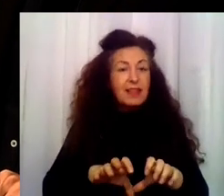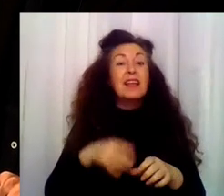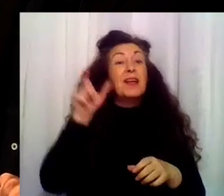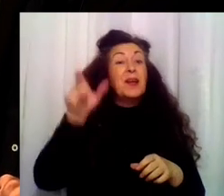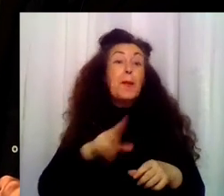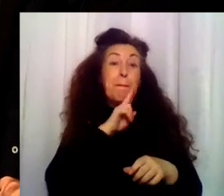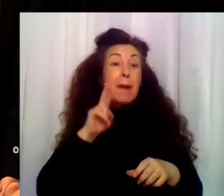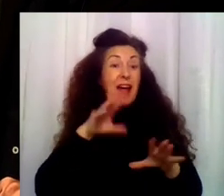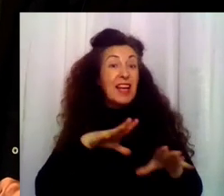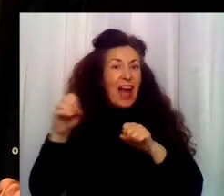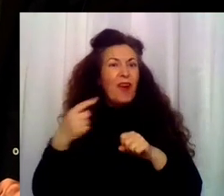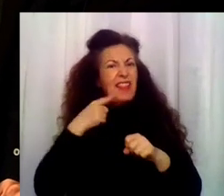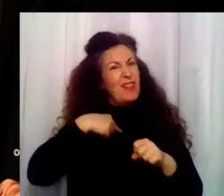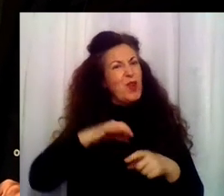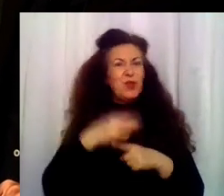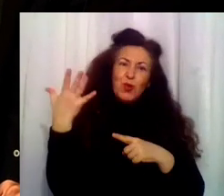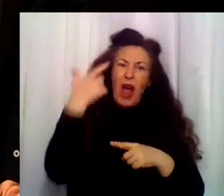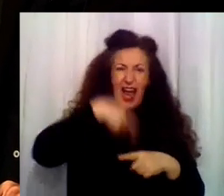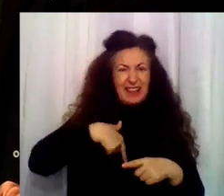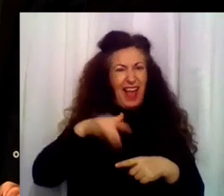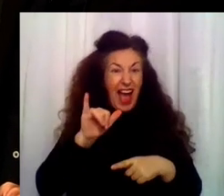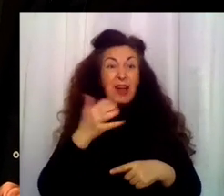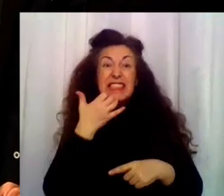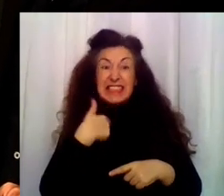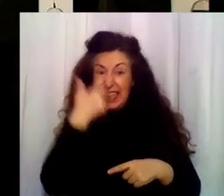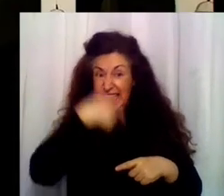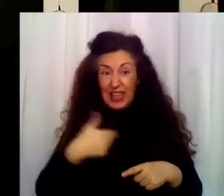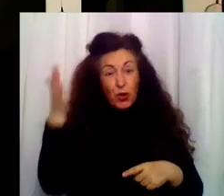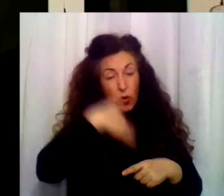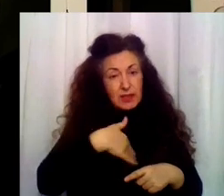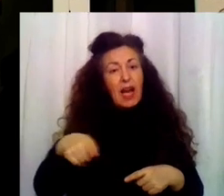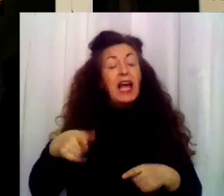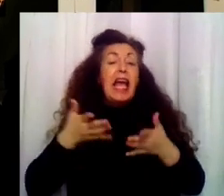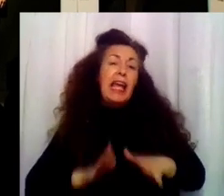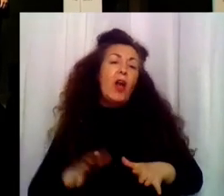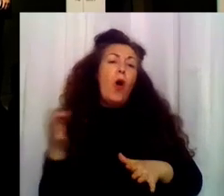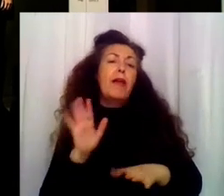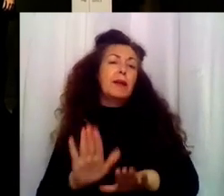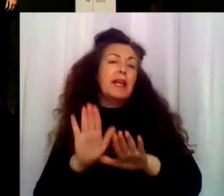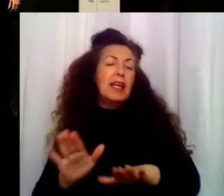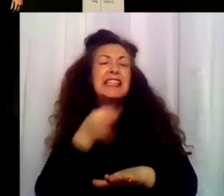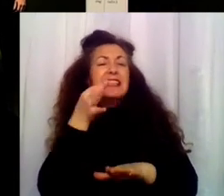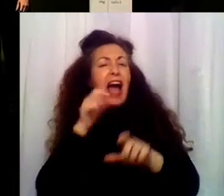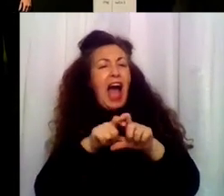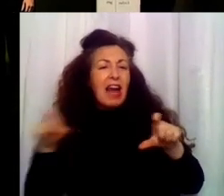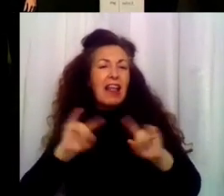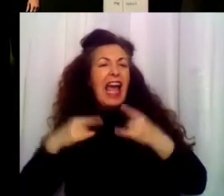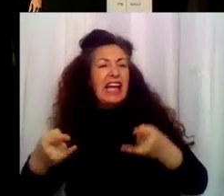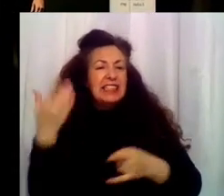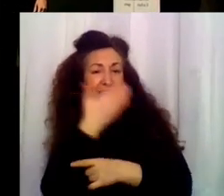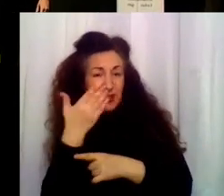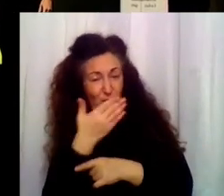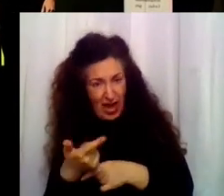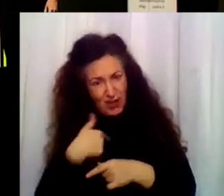que es una suerte tenerme porque si yo no estuviera, Ulises tendría que pasar la tarde en extraescolares. Anoche cociné pollo a la cerveza.